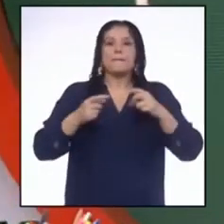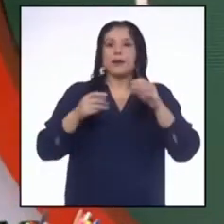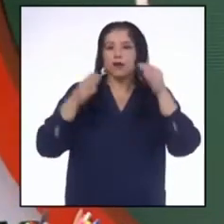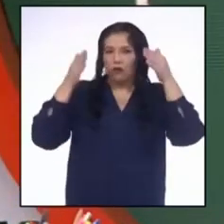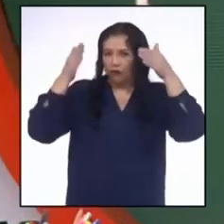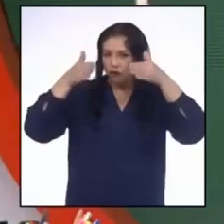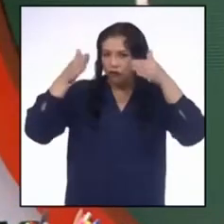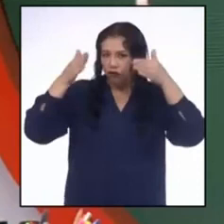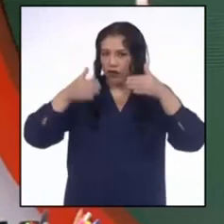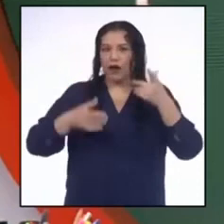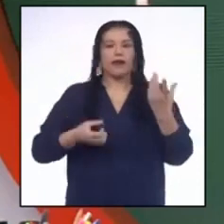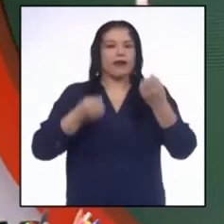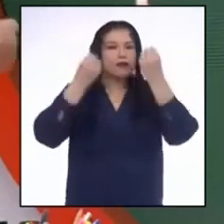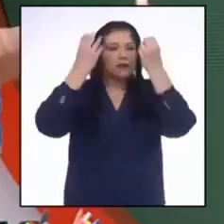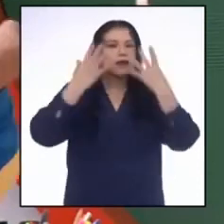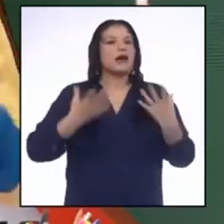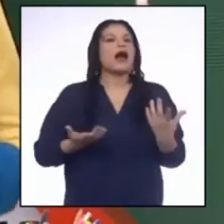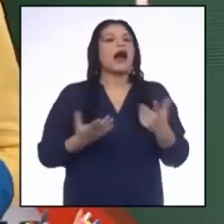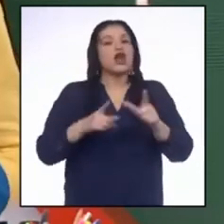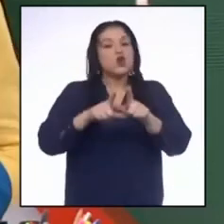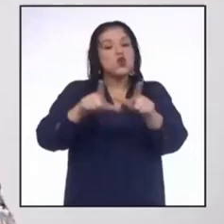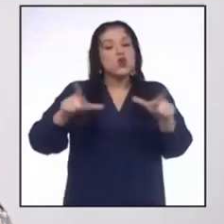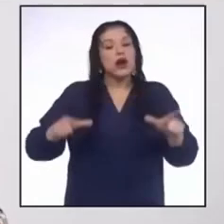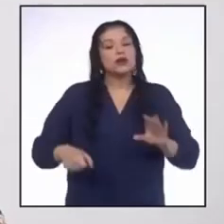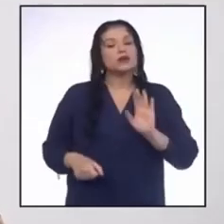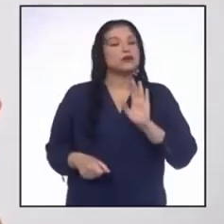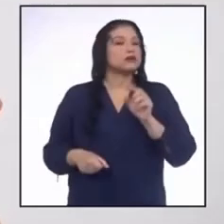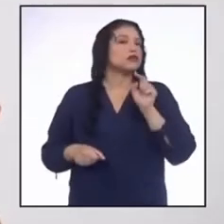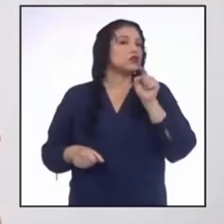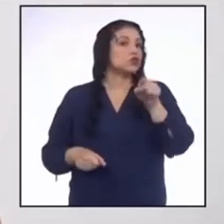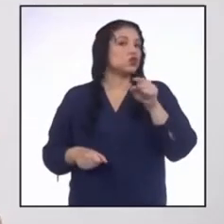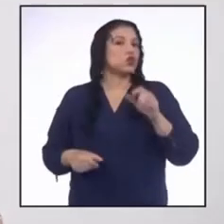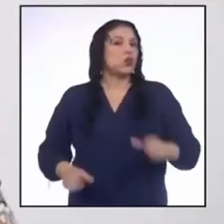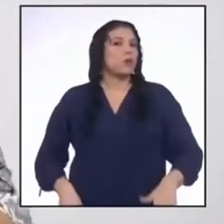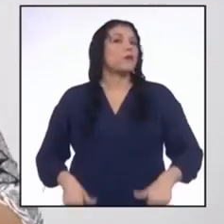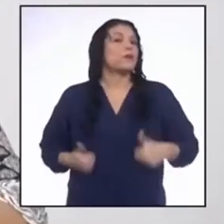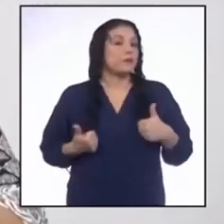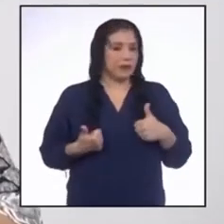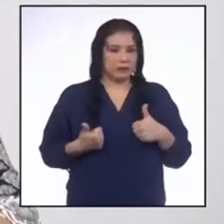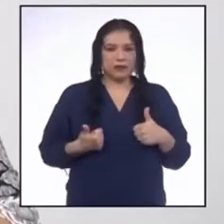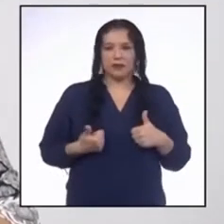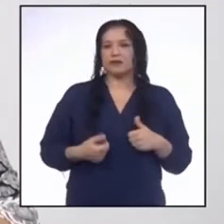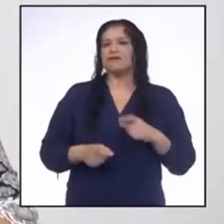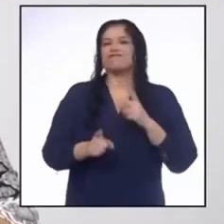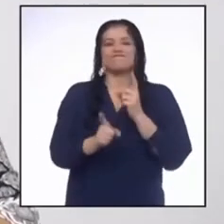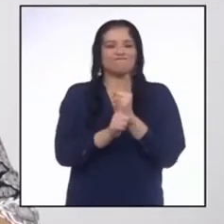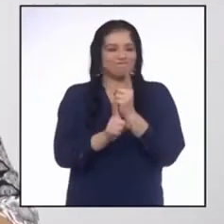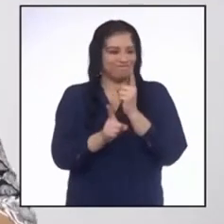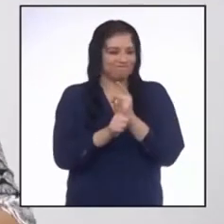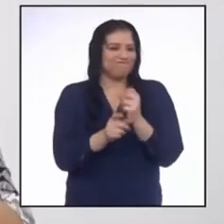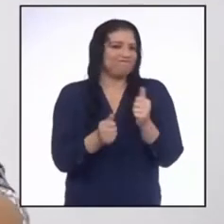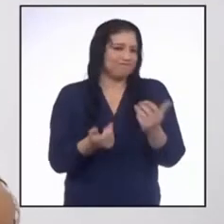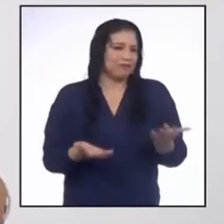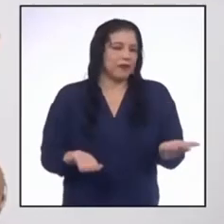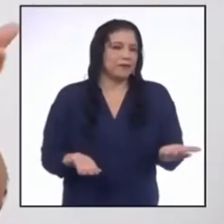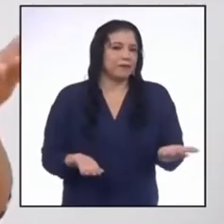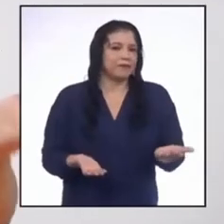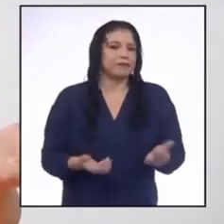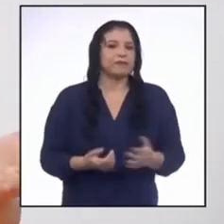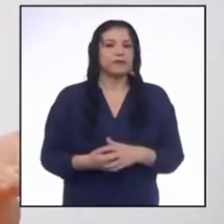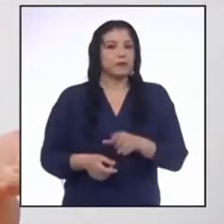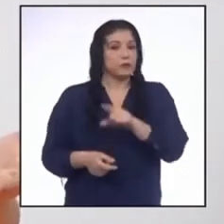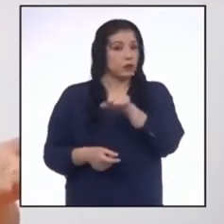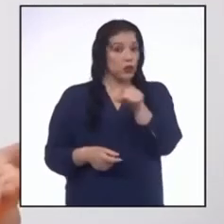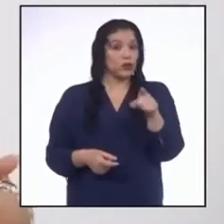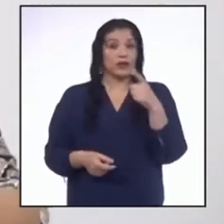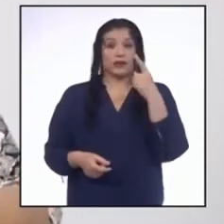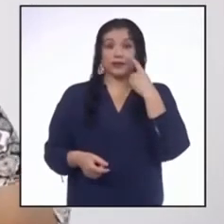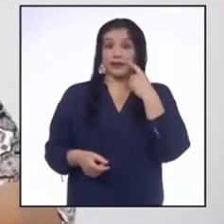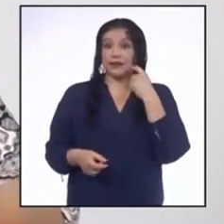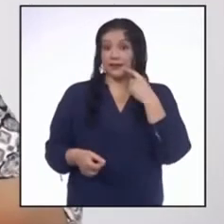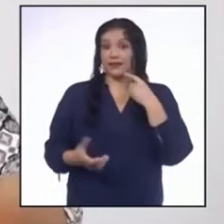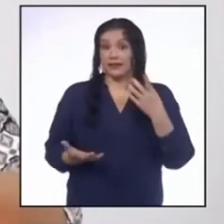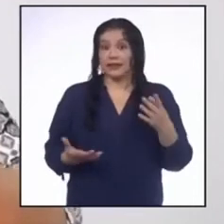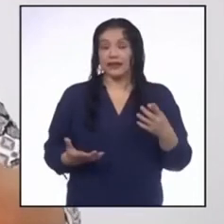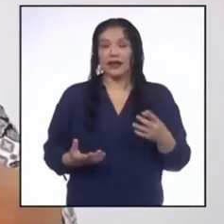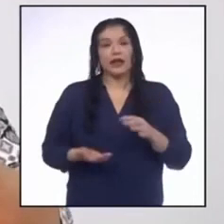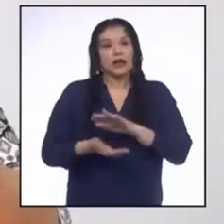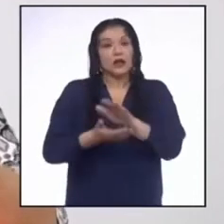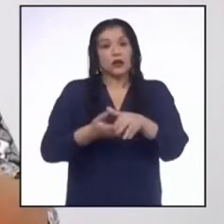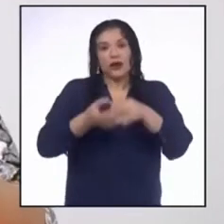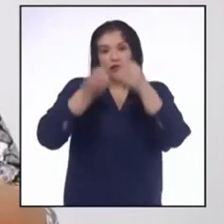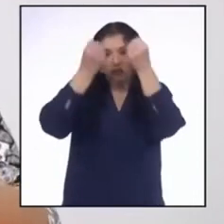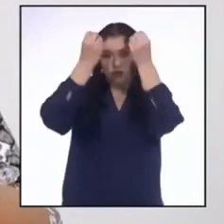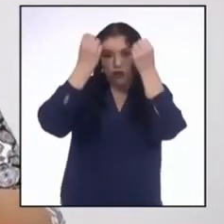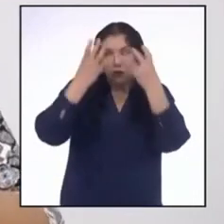preferentemente a la zona donde vivimos, ¿no? Así es, mi estimado Junior. Chicas y chicos, la